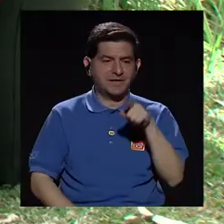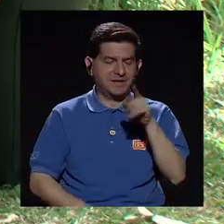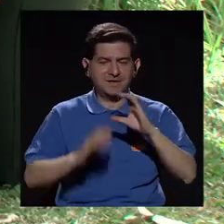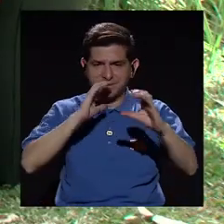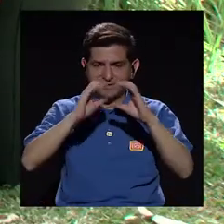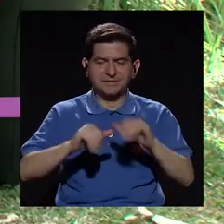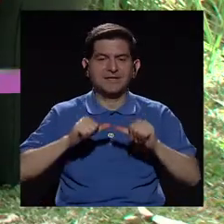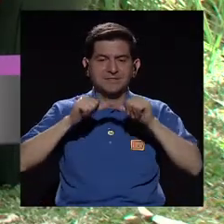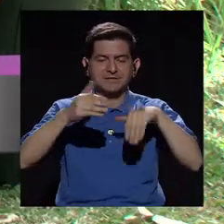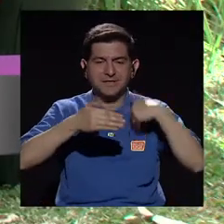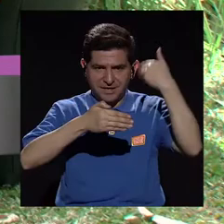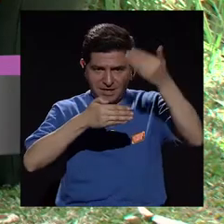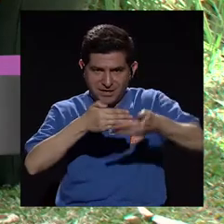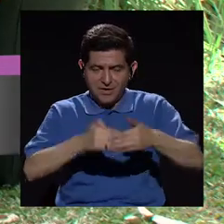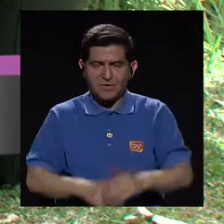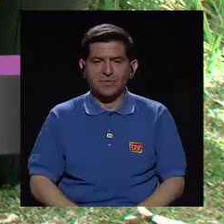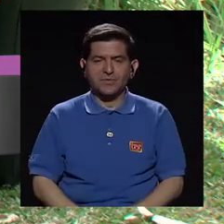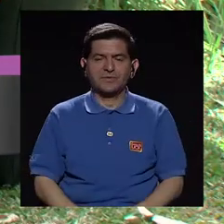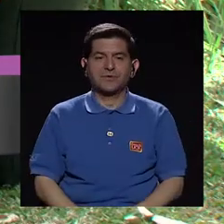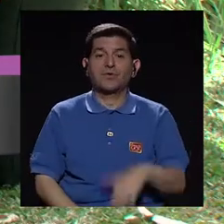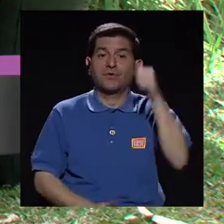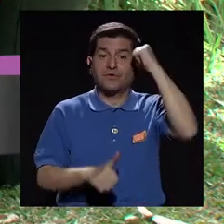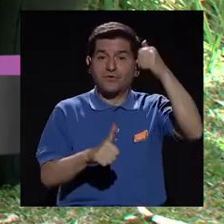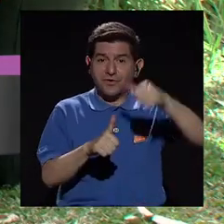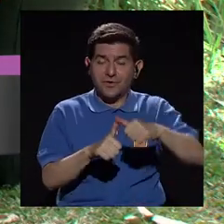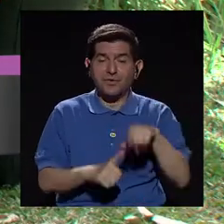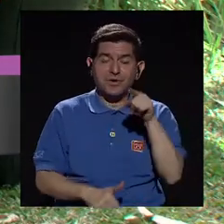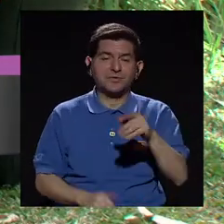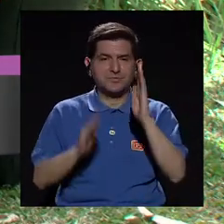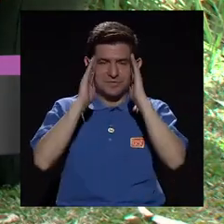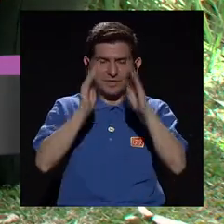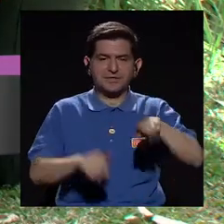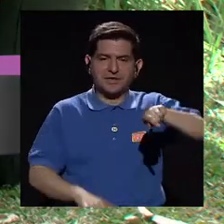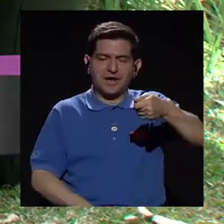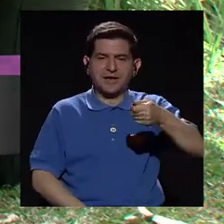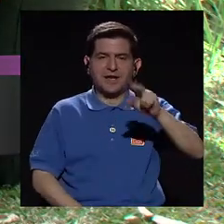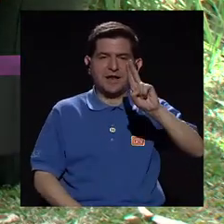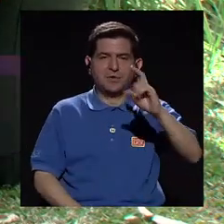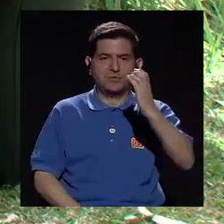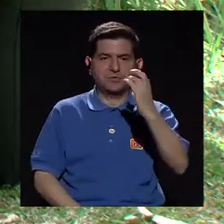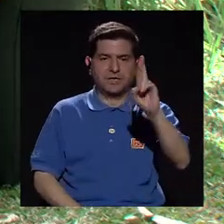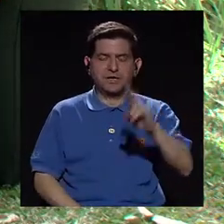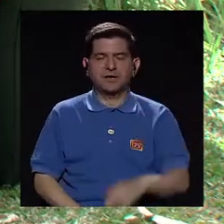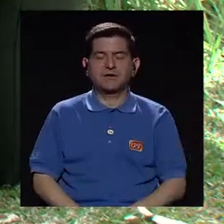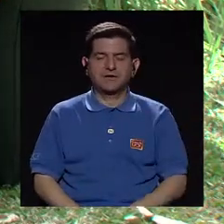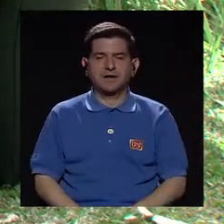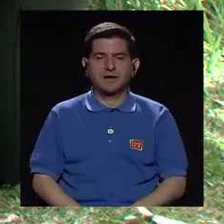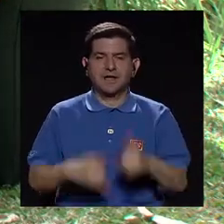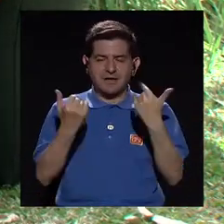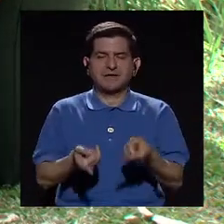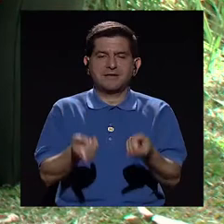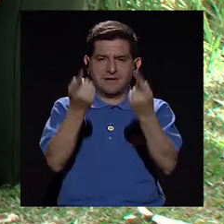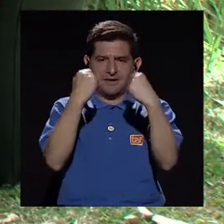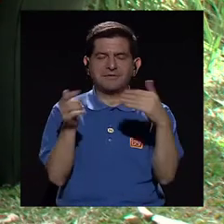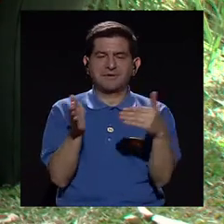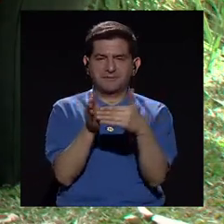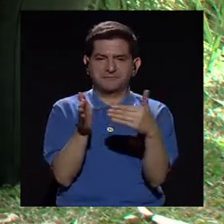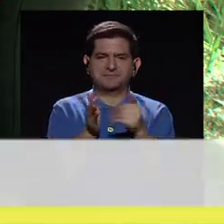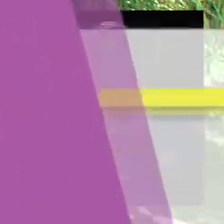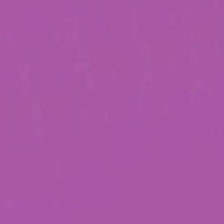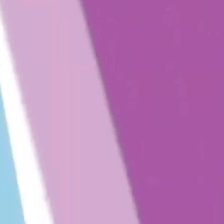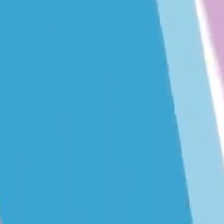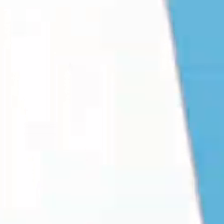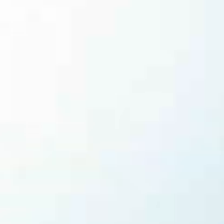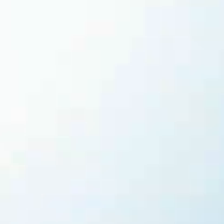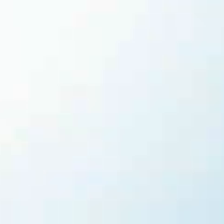conversación, don Carlos, para luego continuar con más de esta conversación. Recuerde que ustedes están en sintonía de su canal UCR. Vamos a mensajes importantes y regresamos.